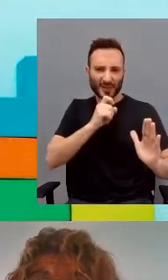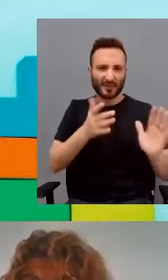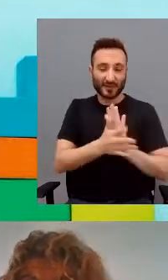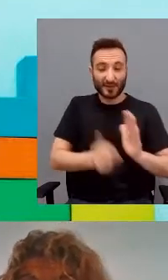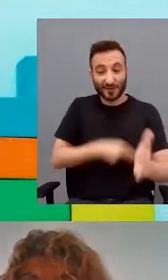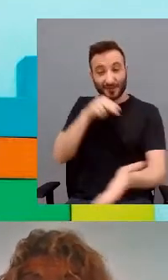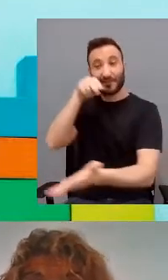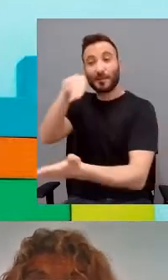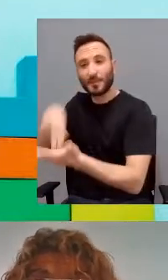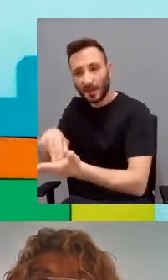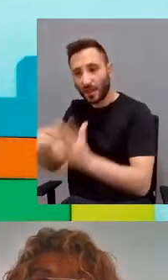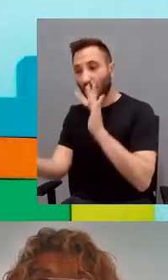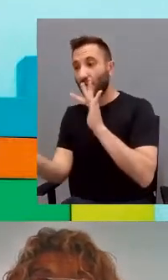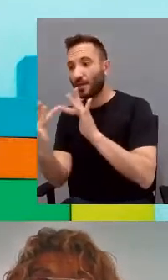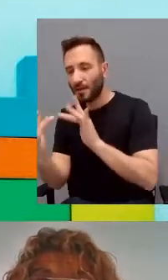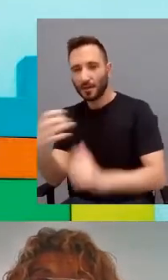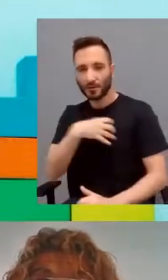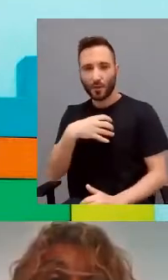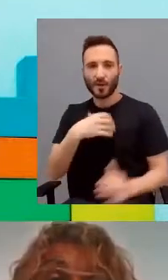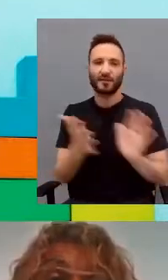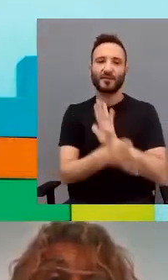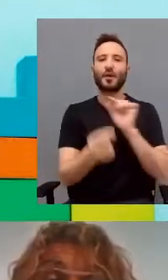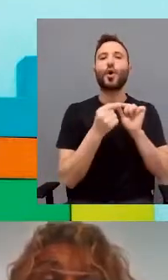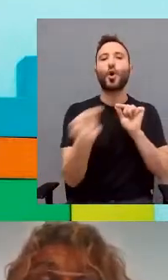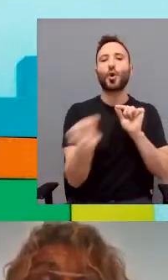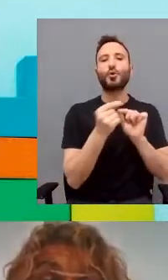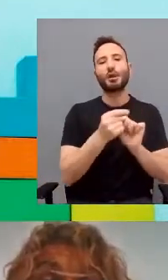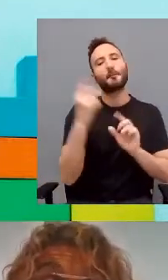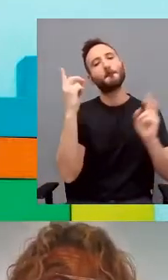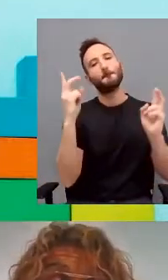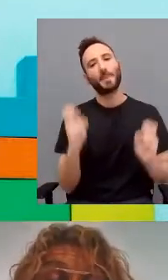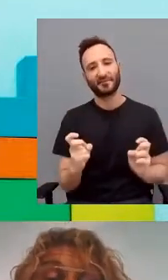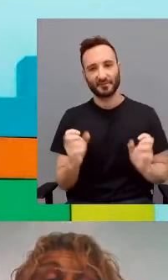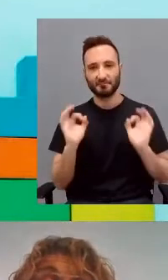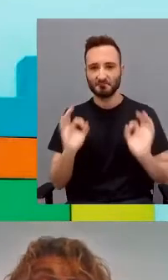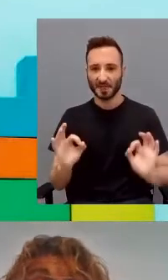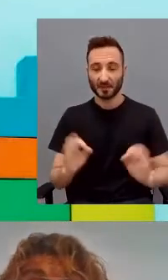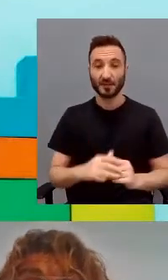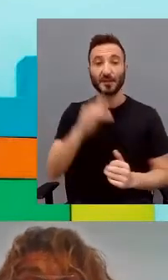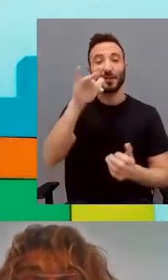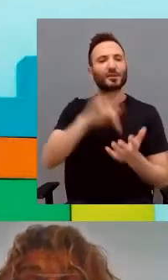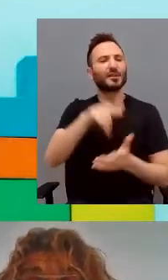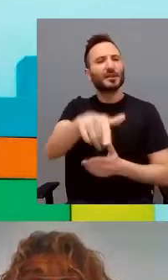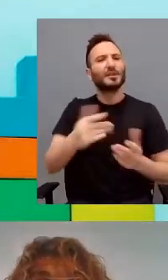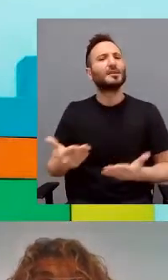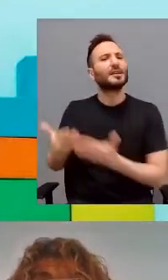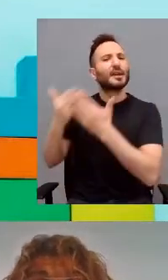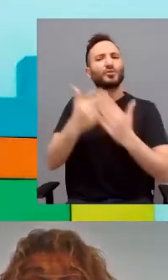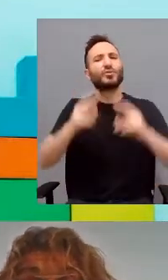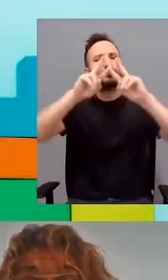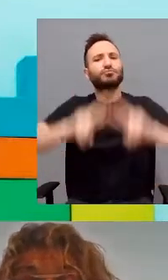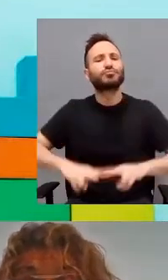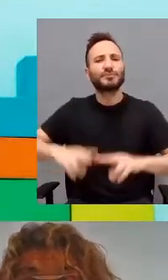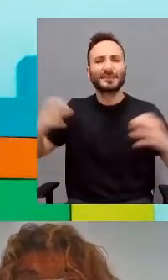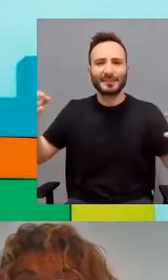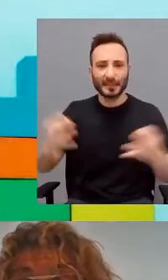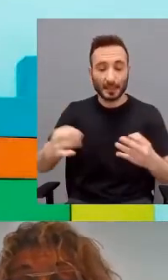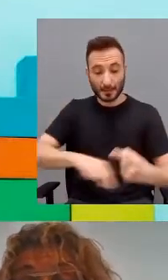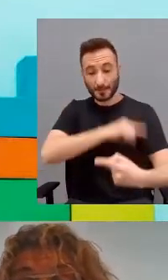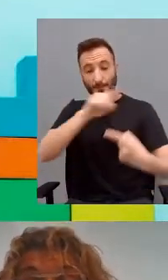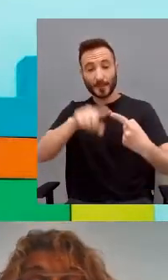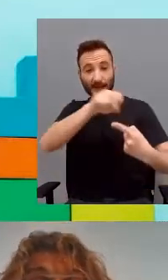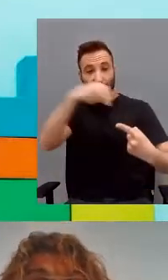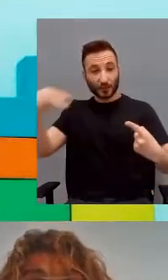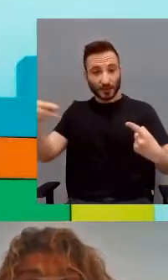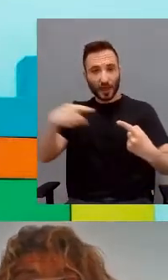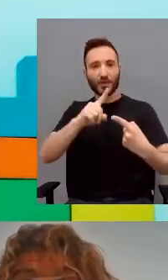asistir a la intervención directa. Entonces, ¿qué se establece en este lugar? Los resultados confirman que la intención